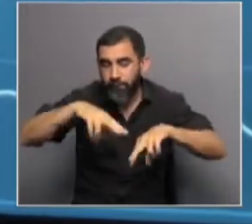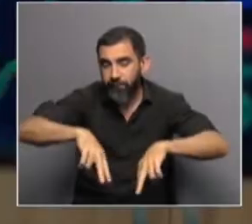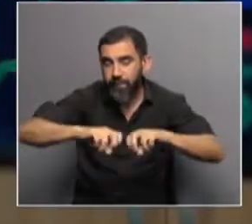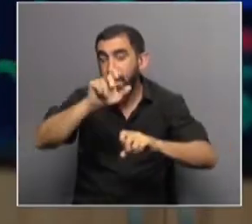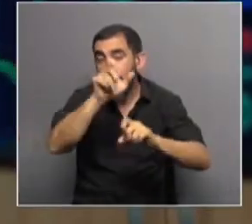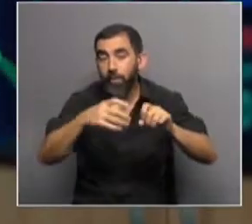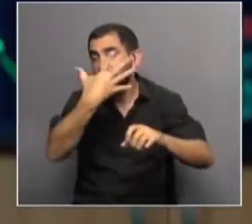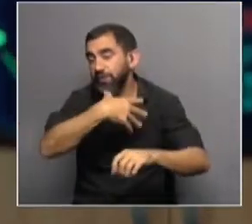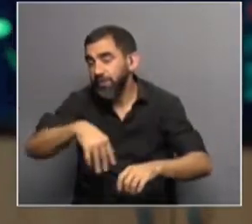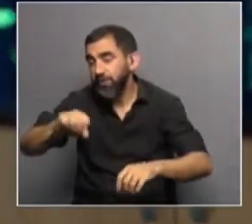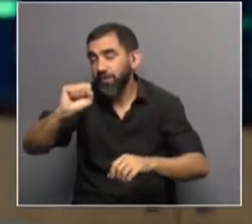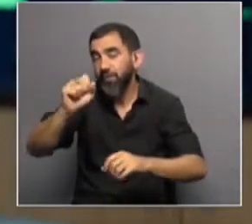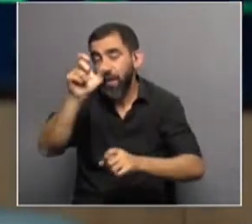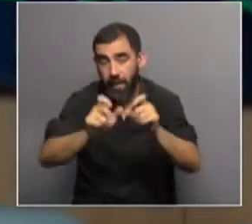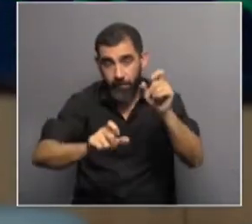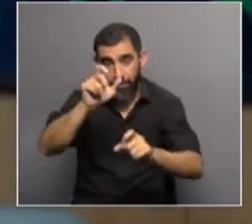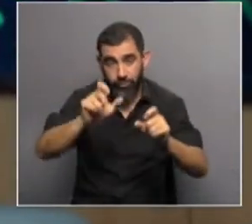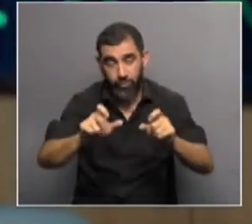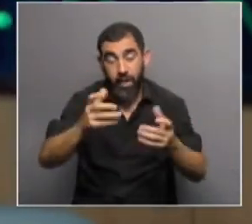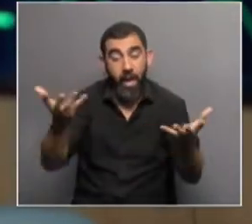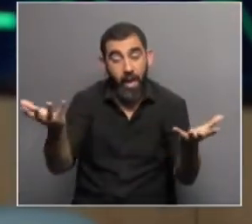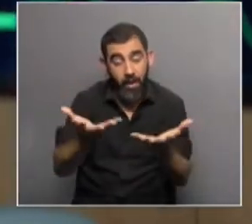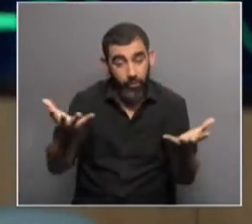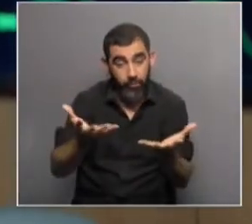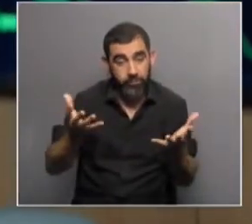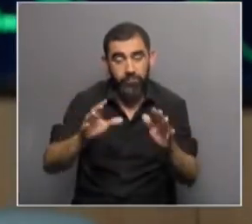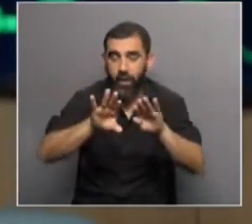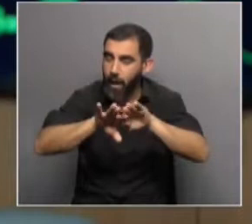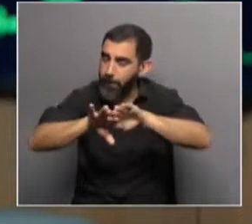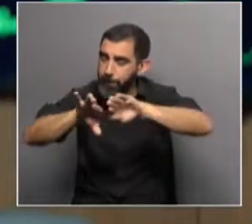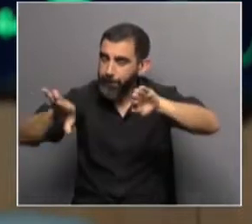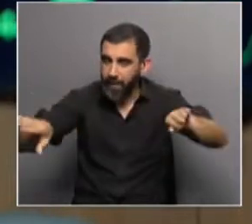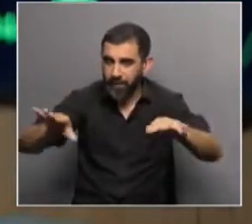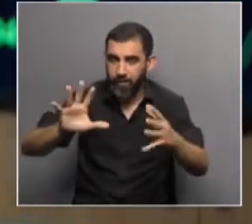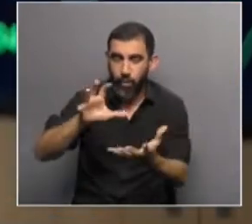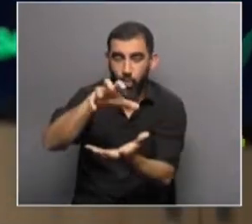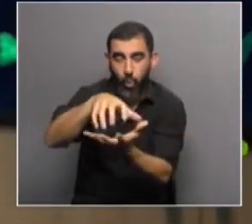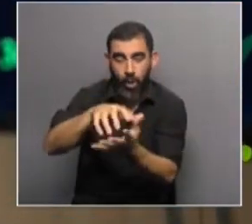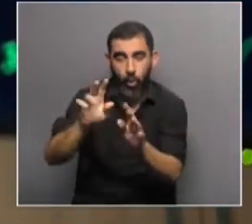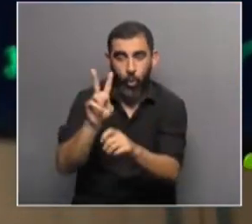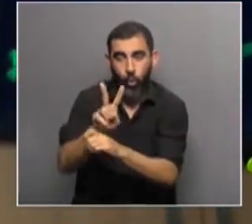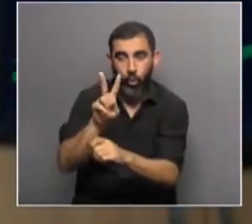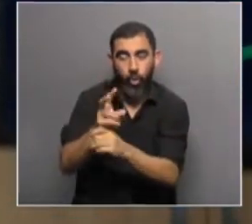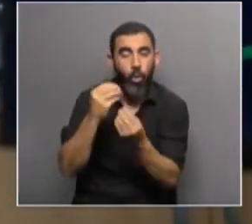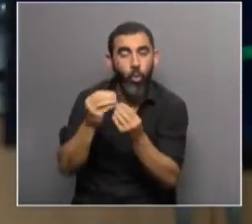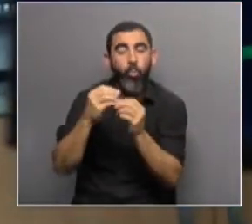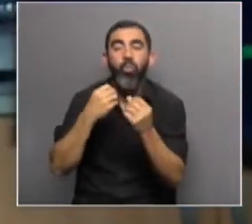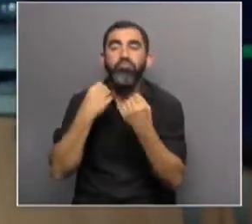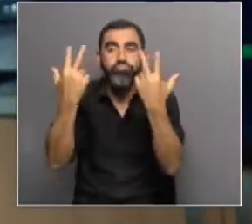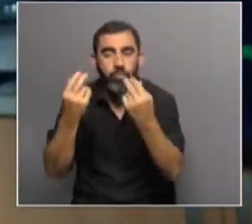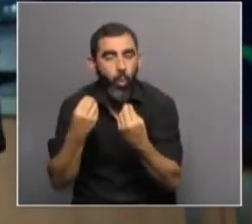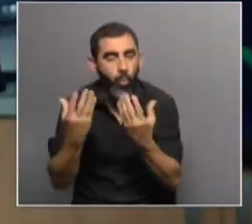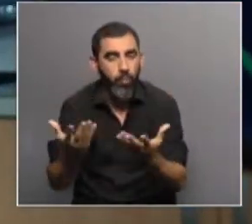persona que estuvo en un evento en su hábitat natural, ahora a un lugar totalmente controlado, para ver cómo se manifiestan esas